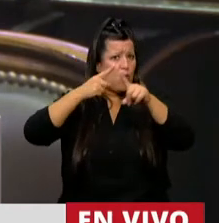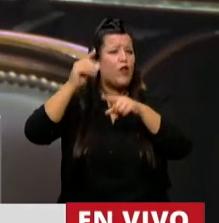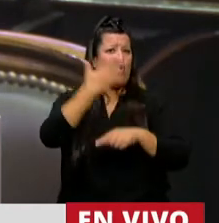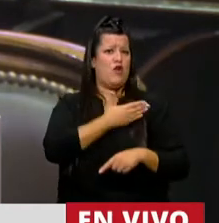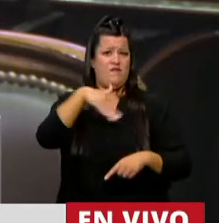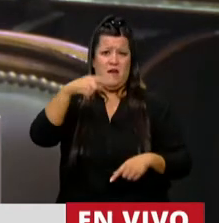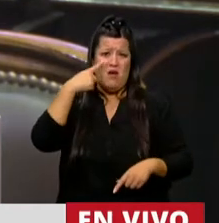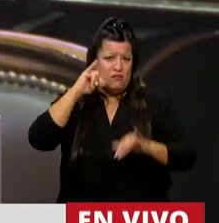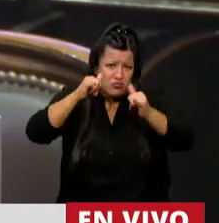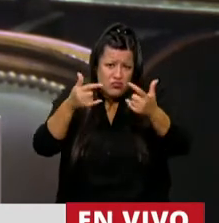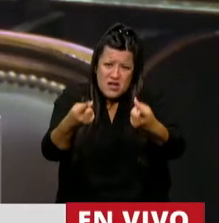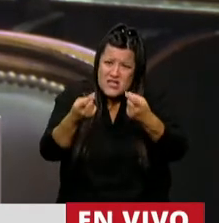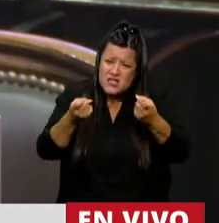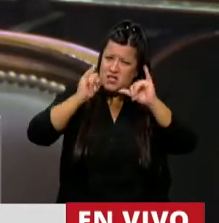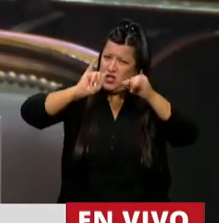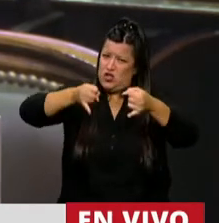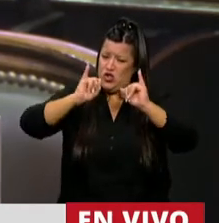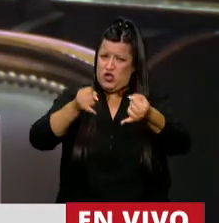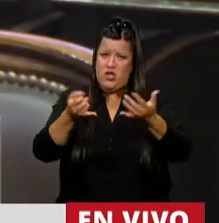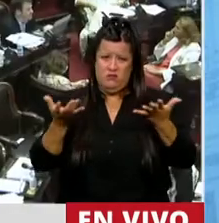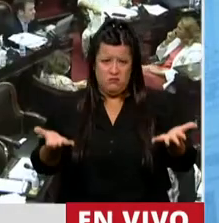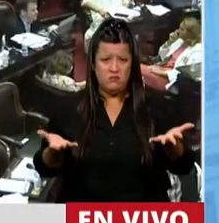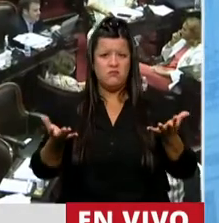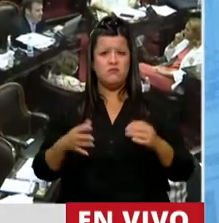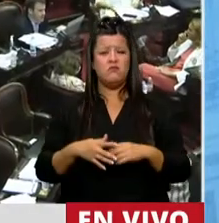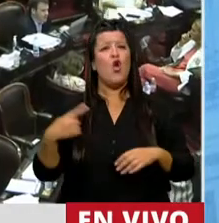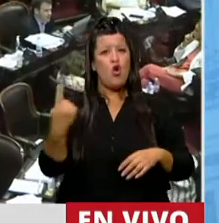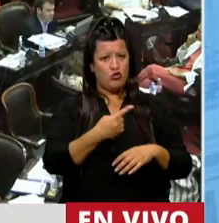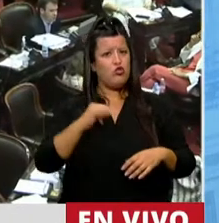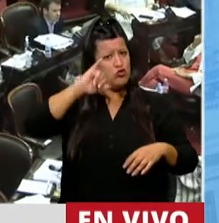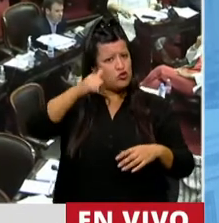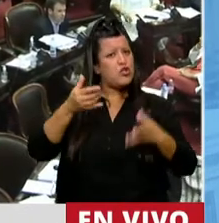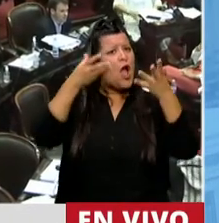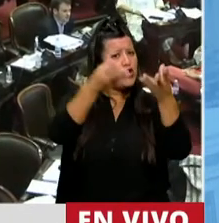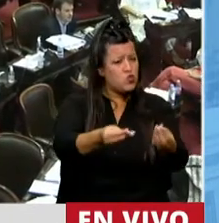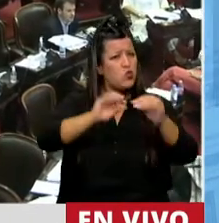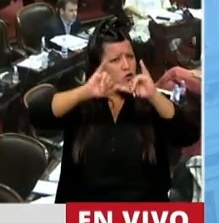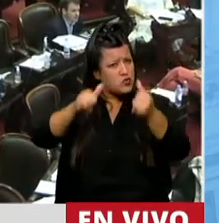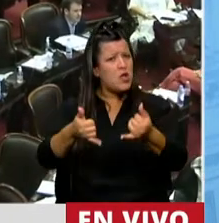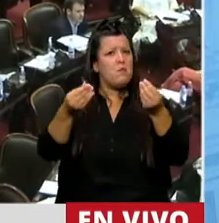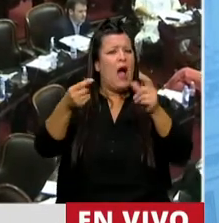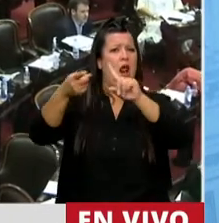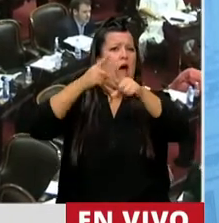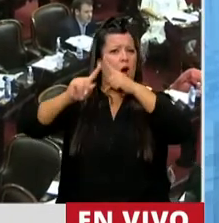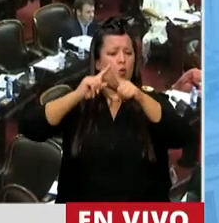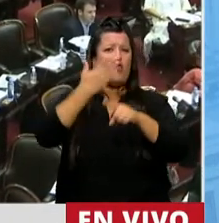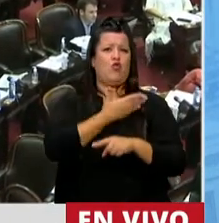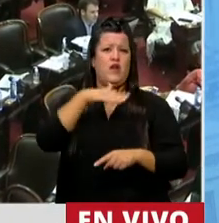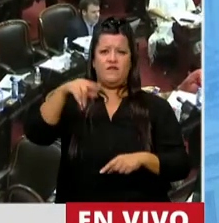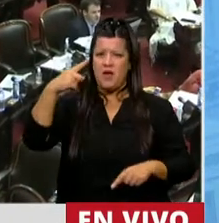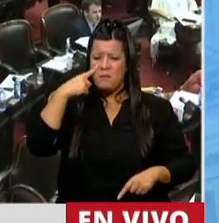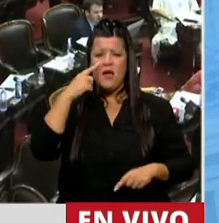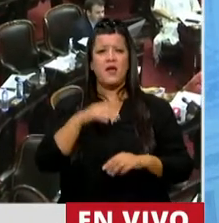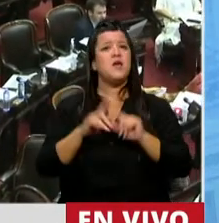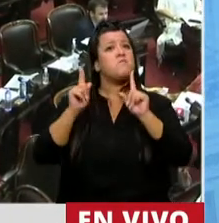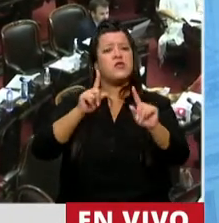Es imprescindible, nos van a ver ayudando en lo que tengamos que ayudar, cumpliendo las